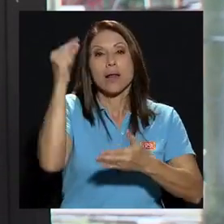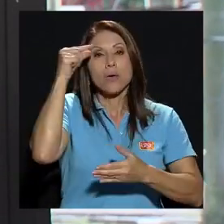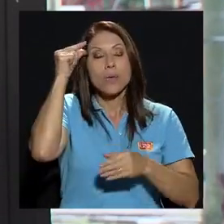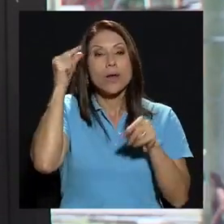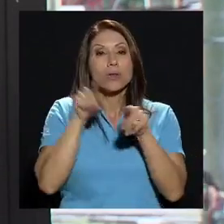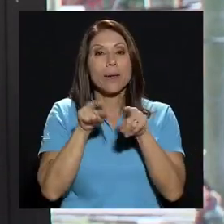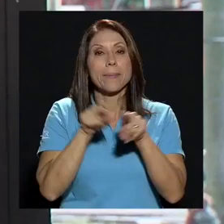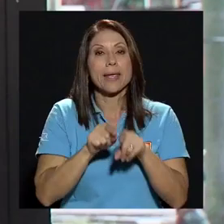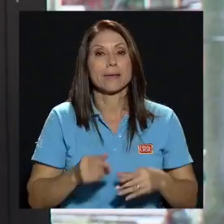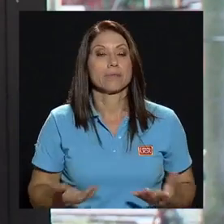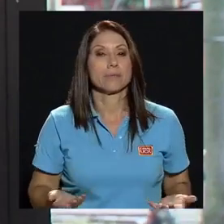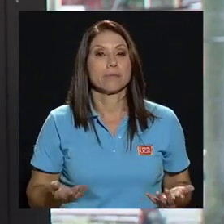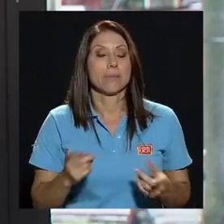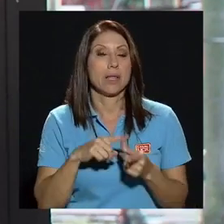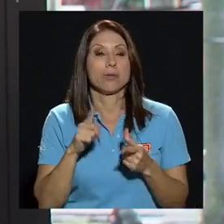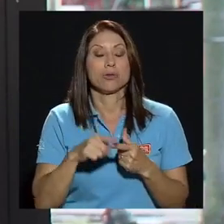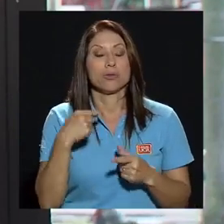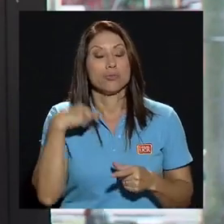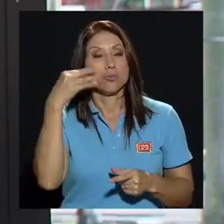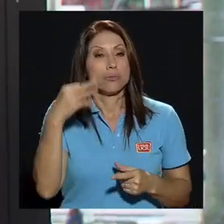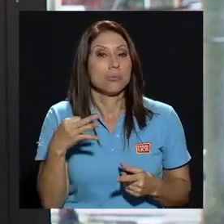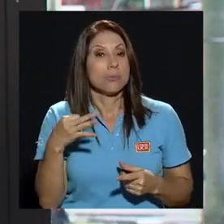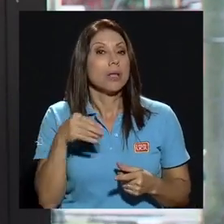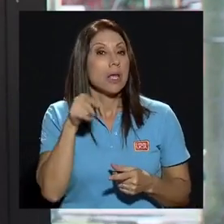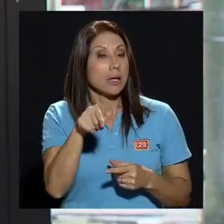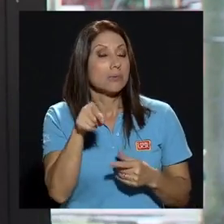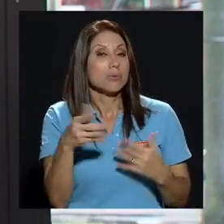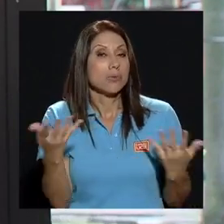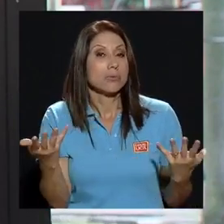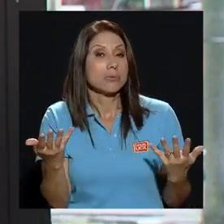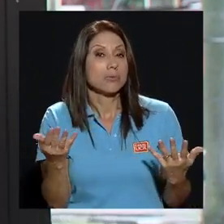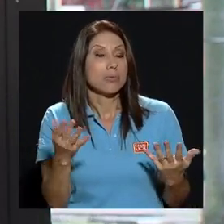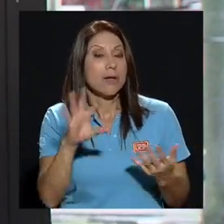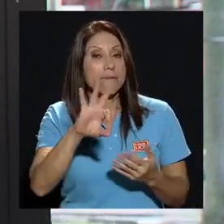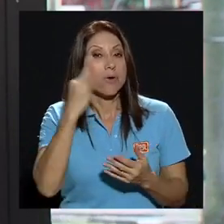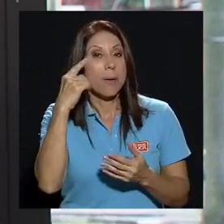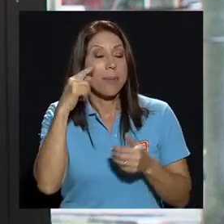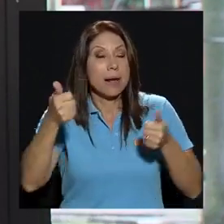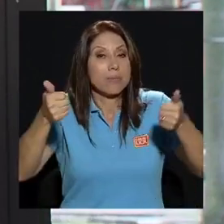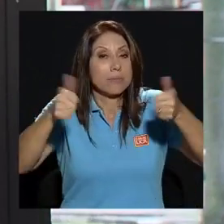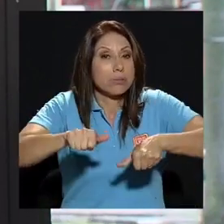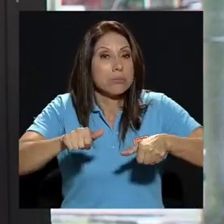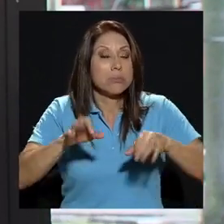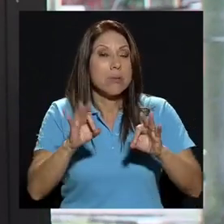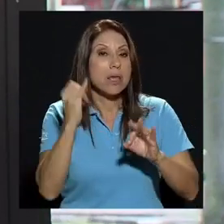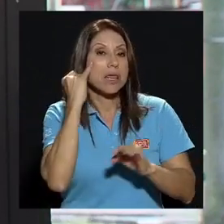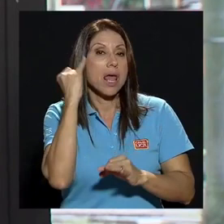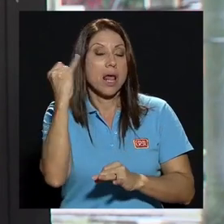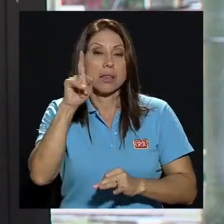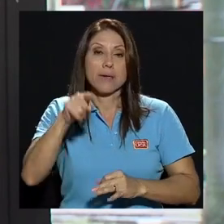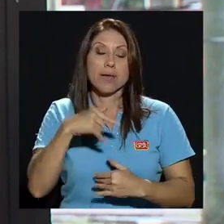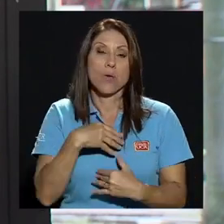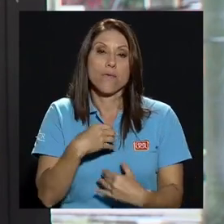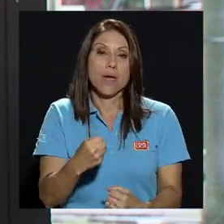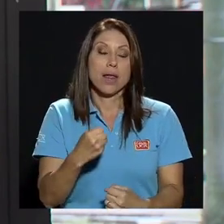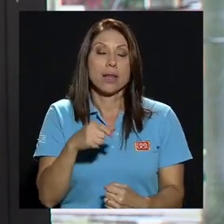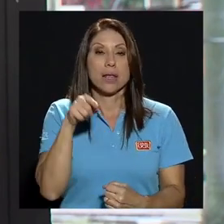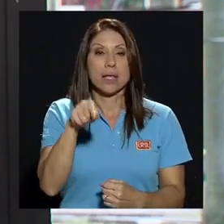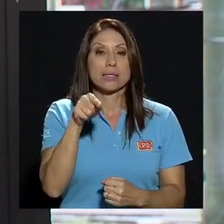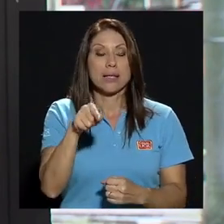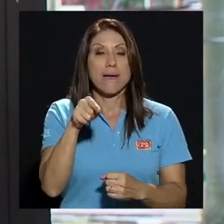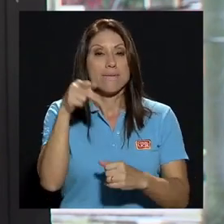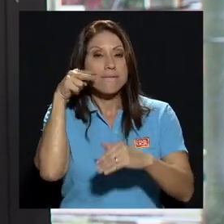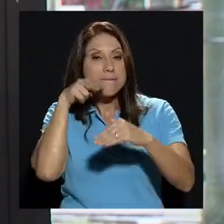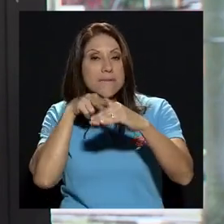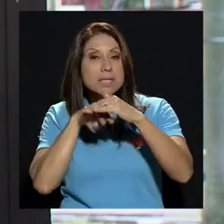pues entonces me parece que era el punto de consenso ideal y hay que confiar en esa visión que